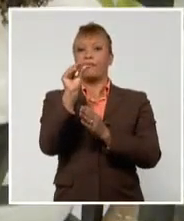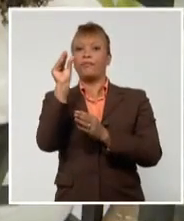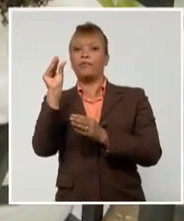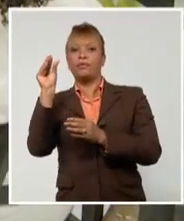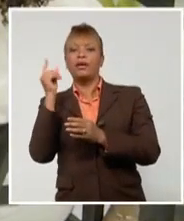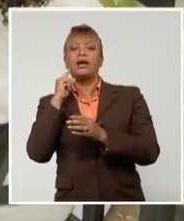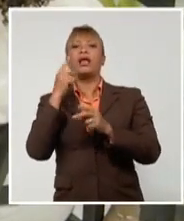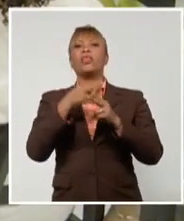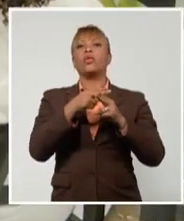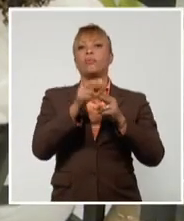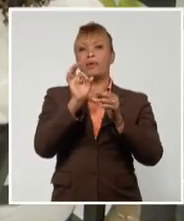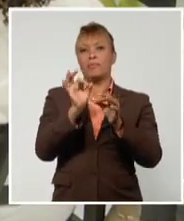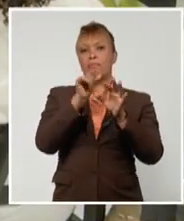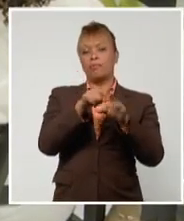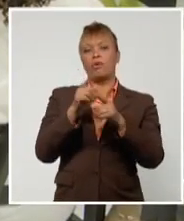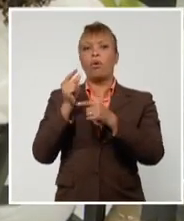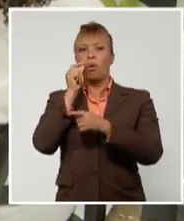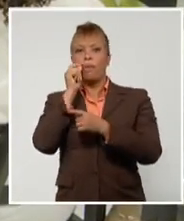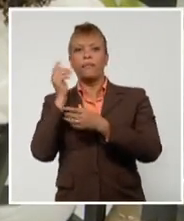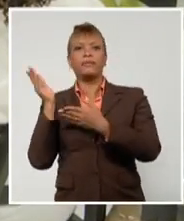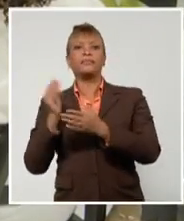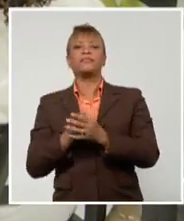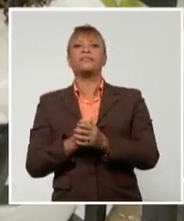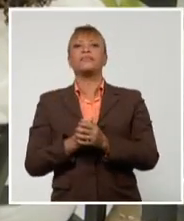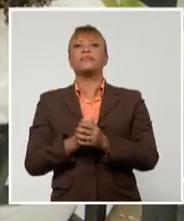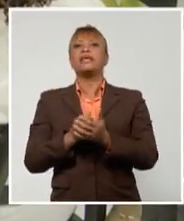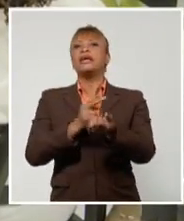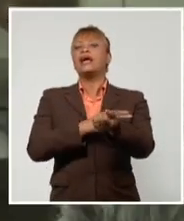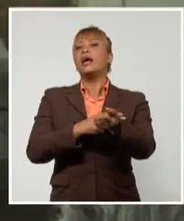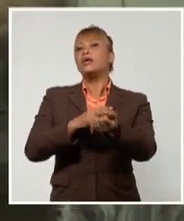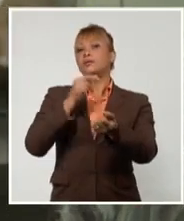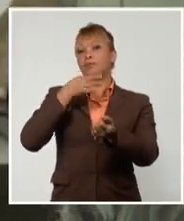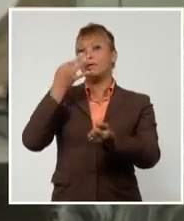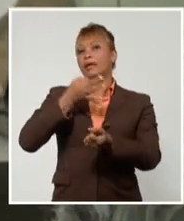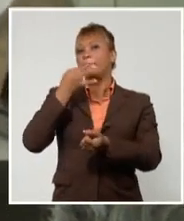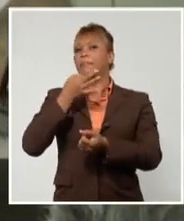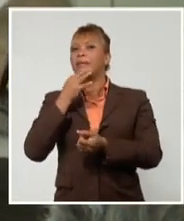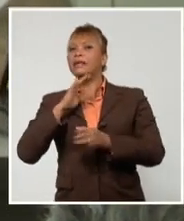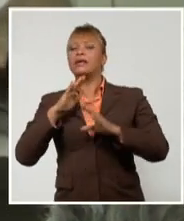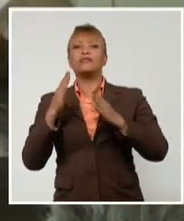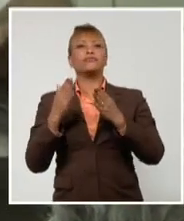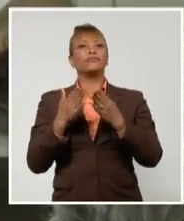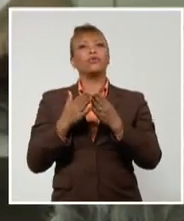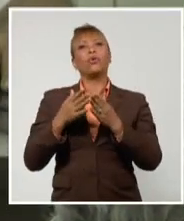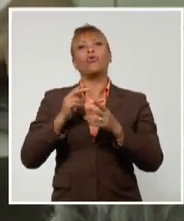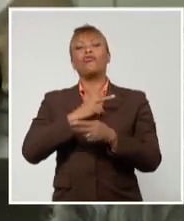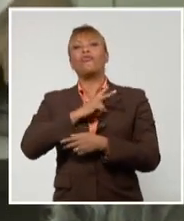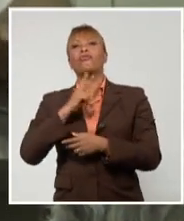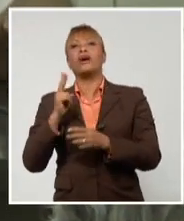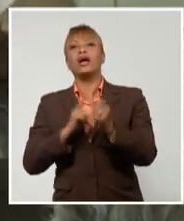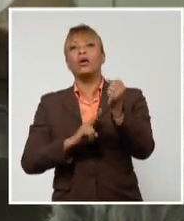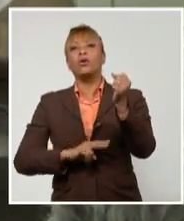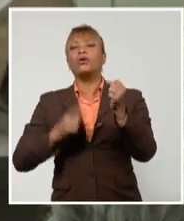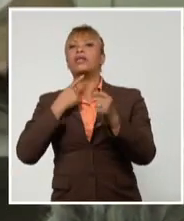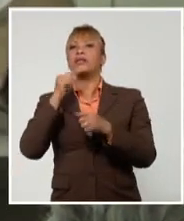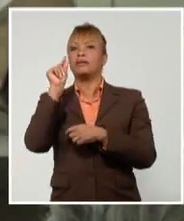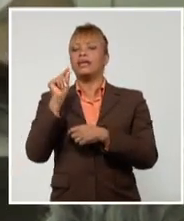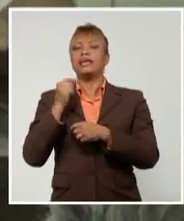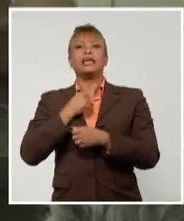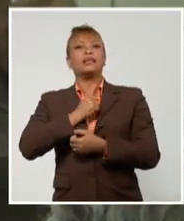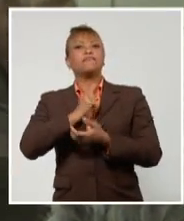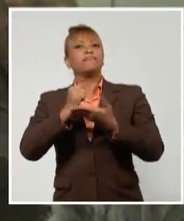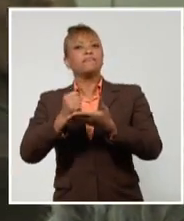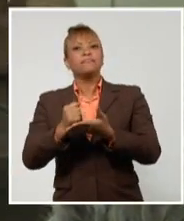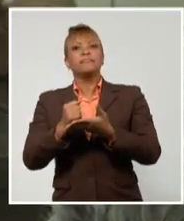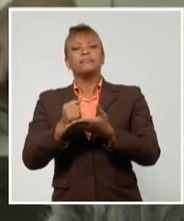institución habanera. Allí el historiador Eduardo Torres Cuevas resaltó la integralidad y los valores de un hombre que se consagró a la causa de la liberación de